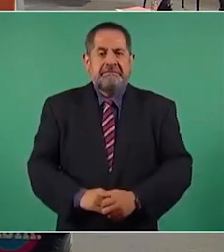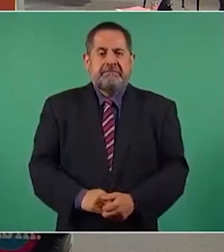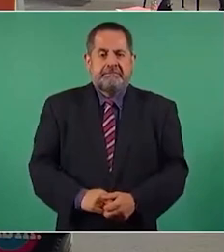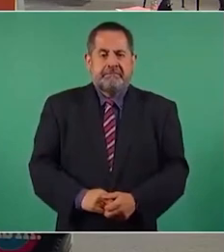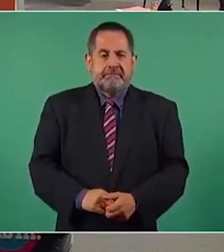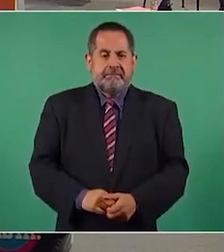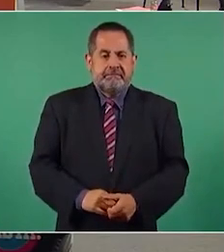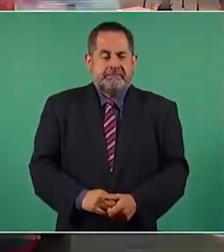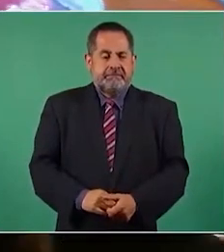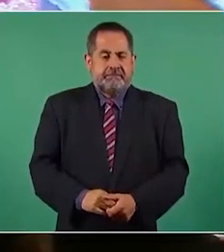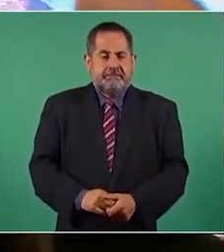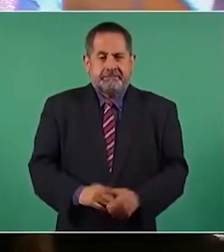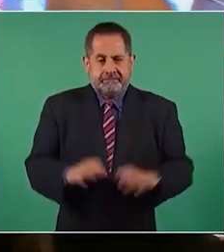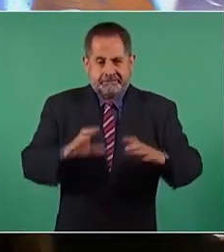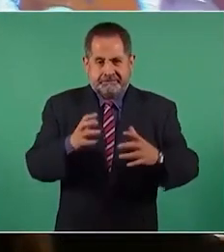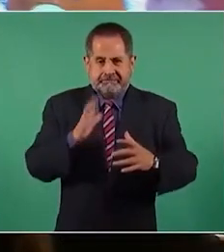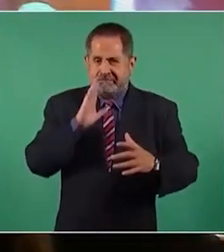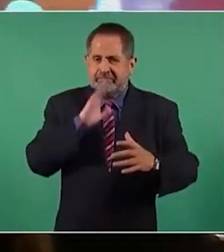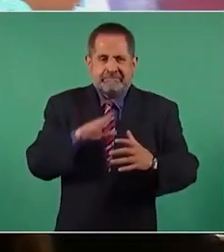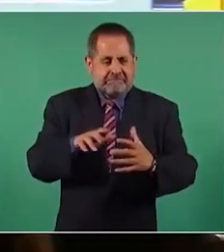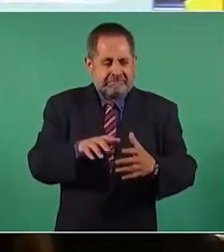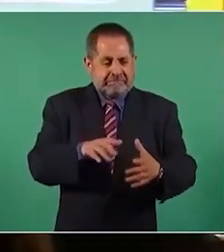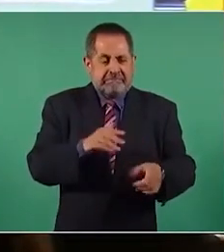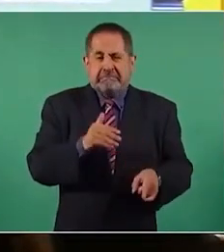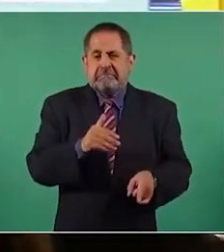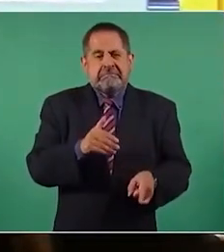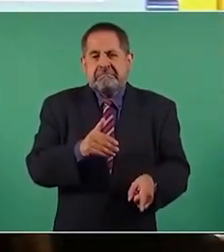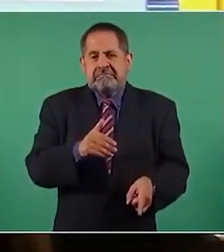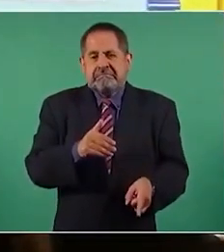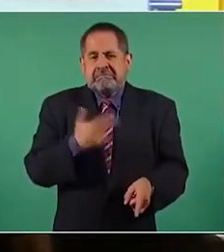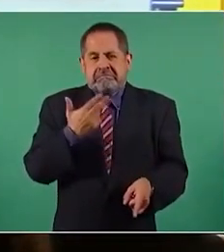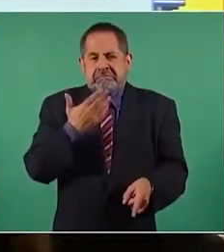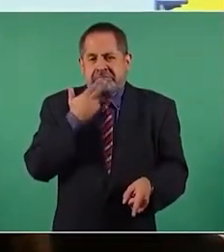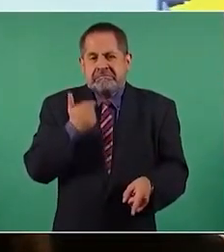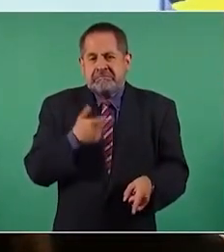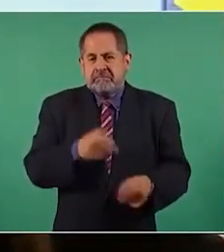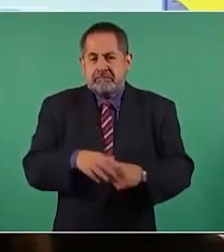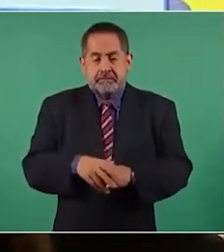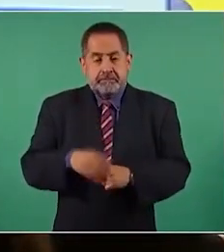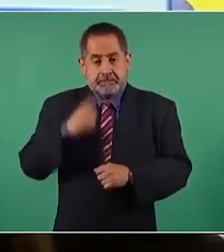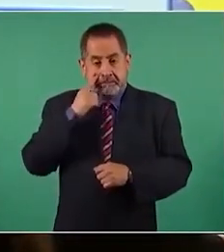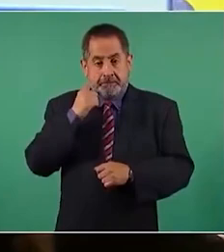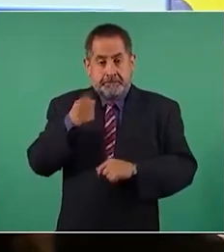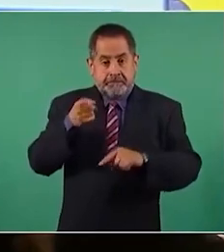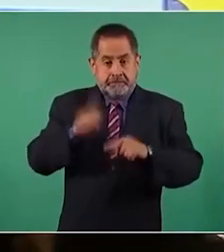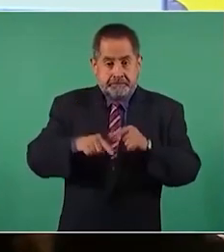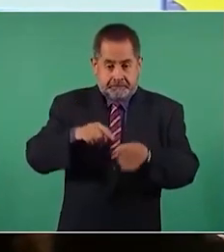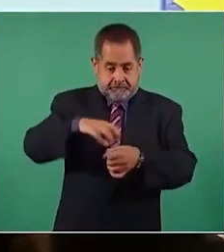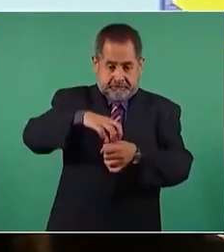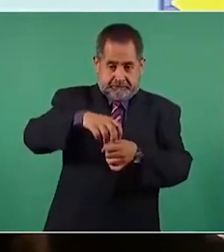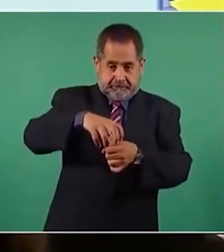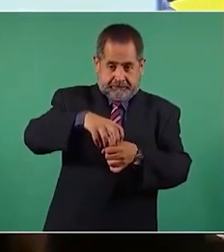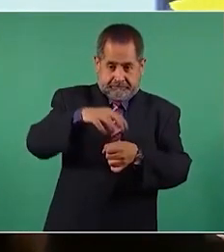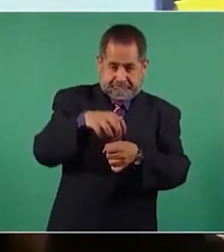Se pueden dar cuenta del mal estado en que se encuentran. aquí estamos retirando la válvula,